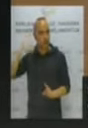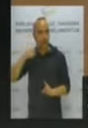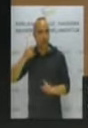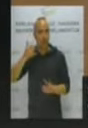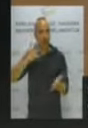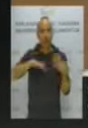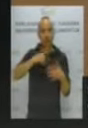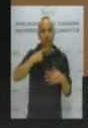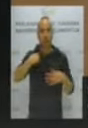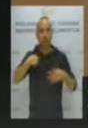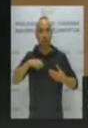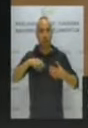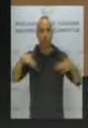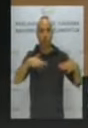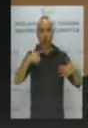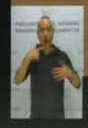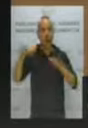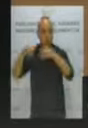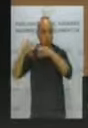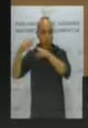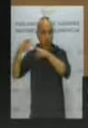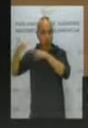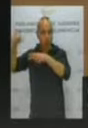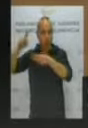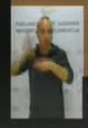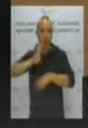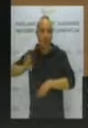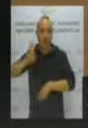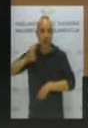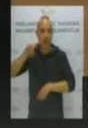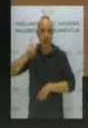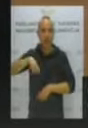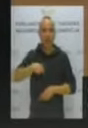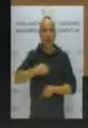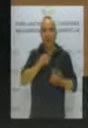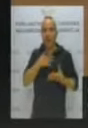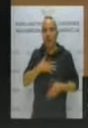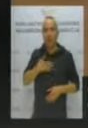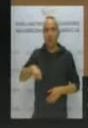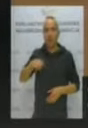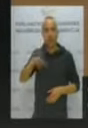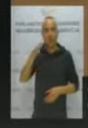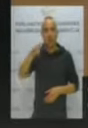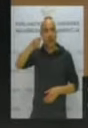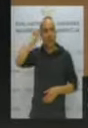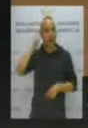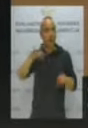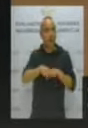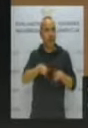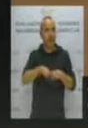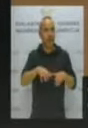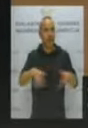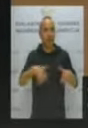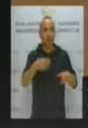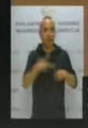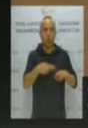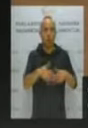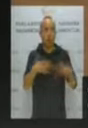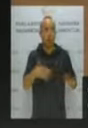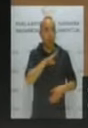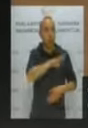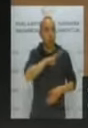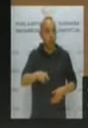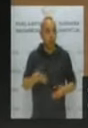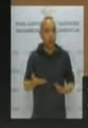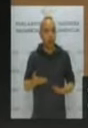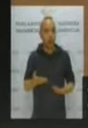estaba informando de unas declaraciones que hacía la presidenta del gobierno, Barcos, para criticar a un partido político, en este caso al Partido Popular, pero